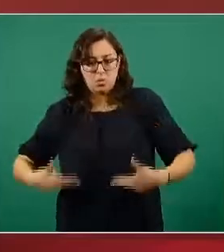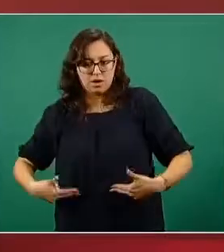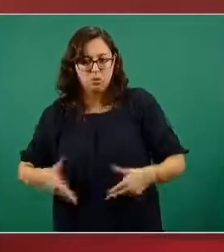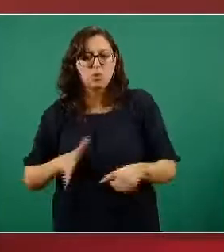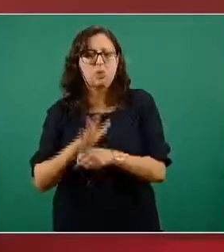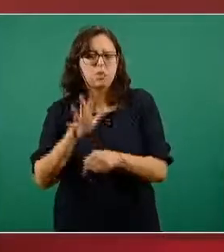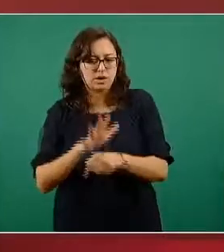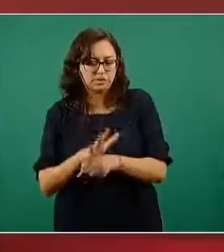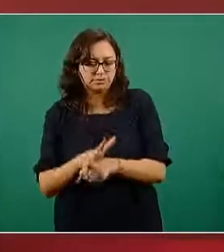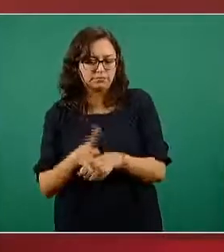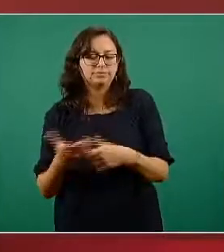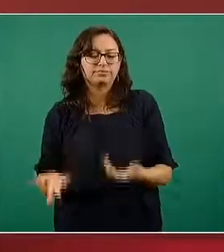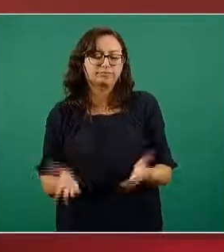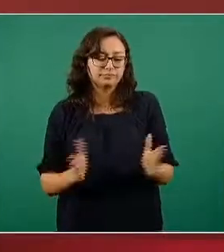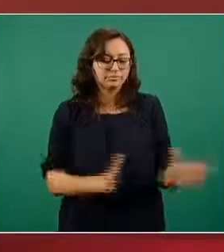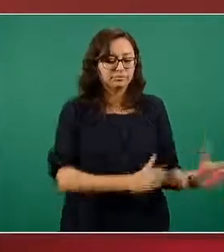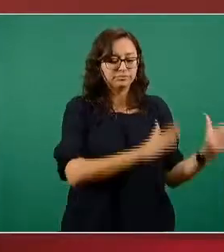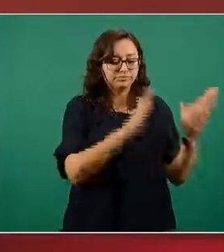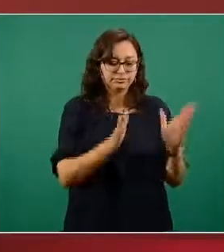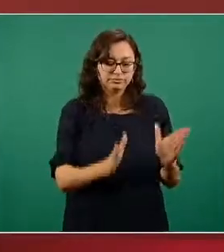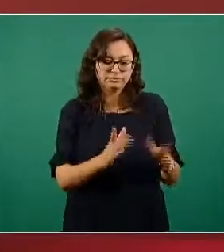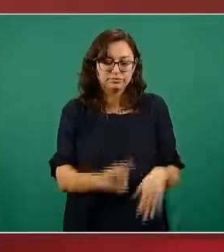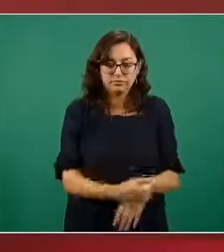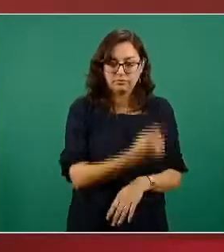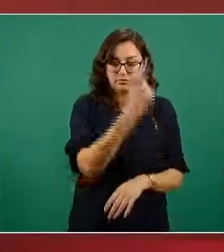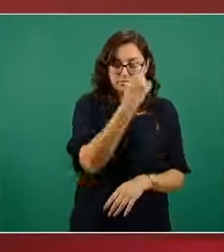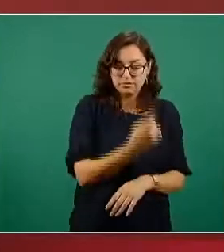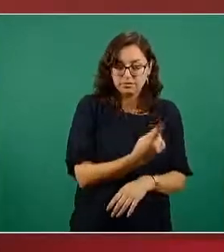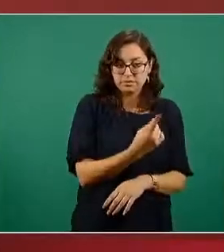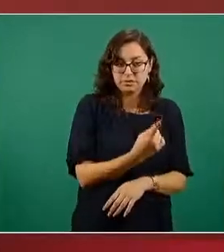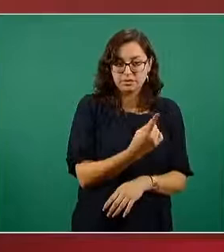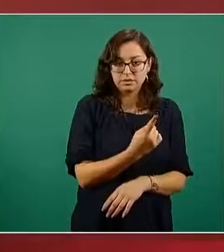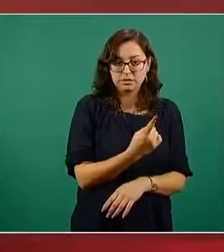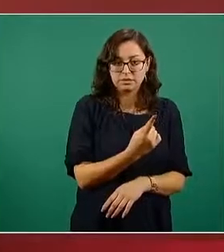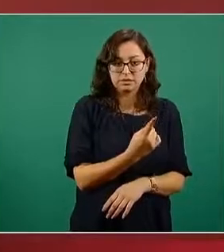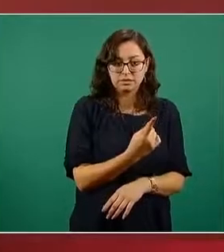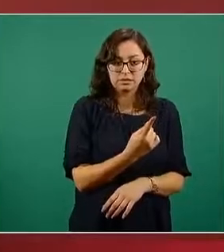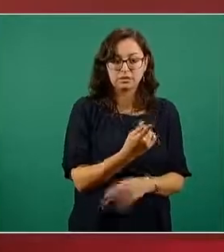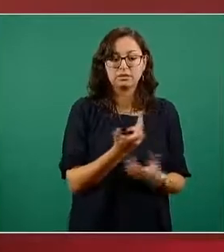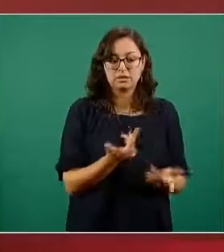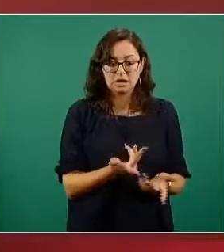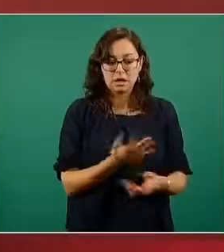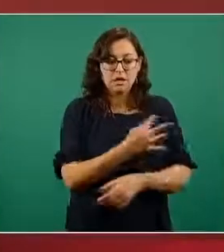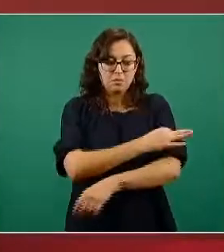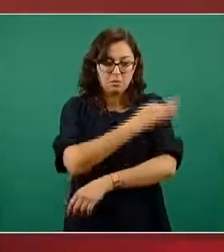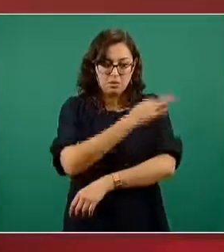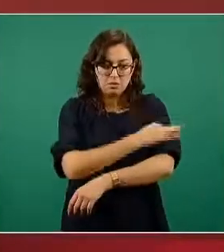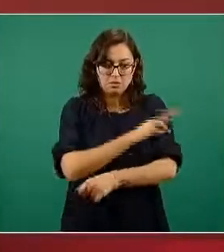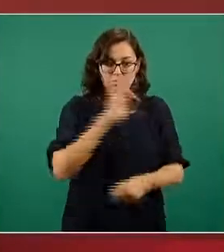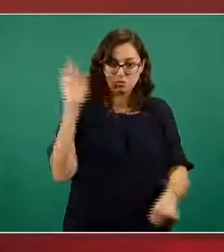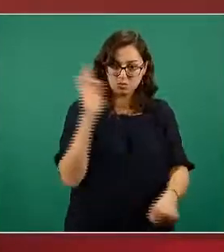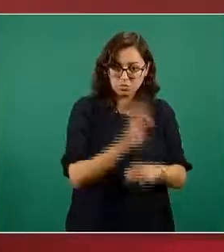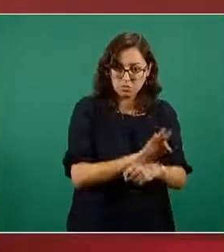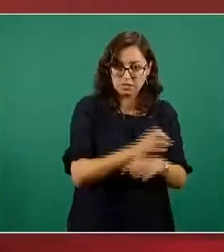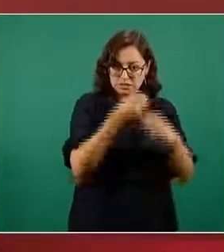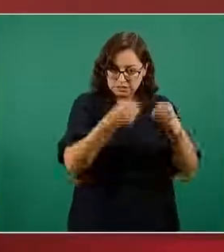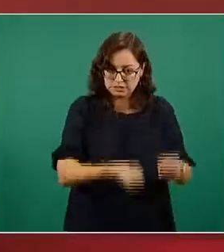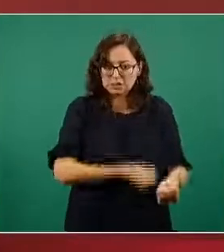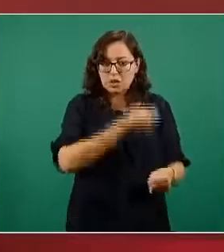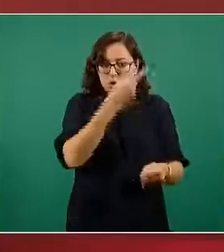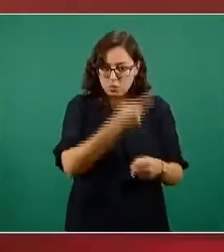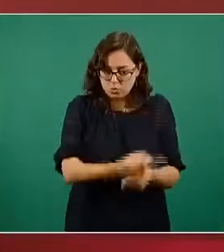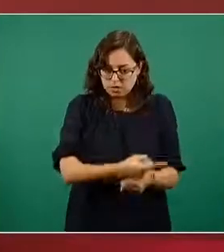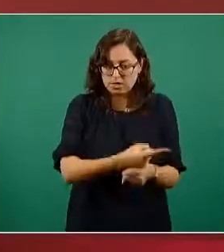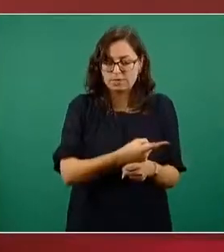1 que tiene como propósito fundamental identificar la seguridad del producto o dispositivo que se pretende